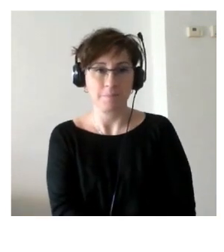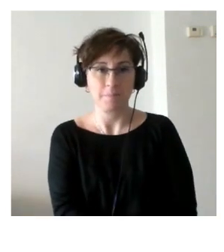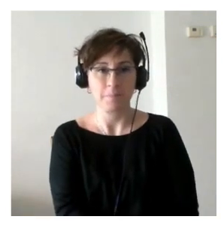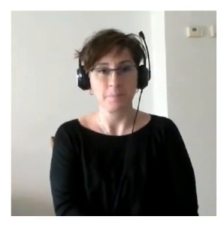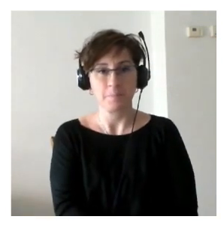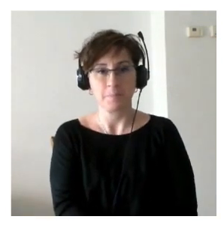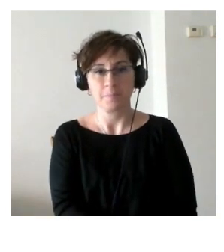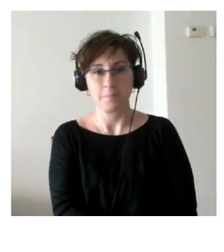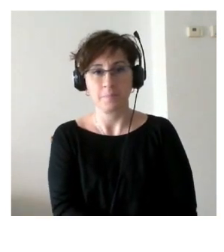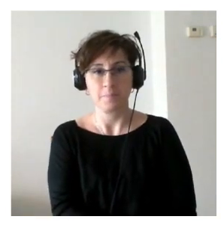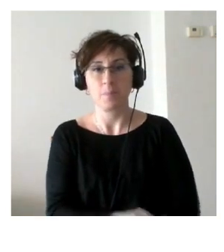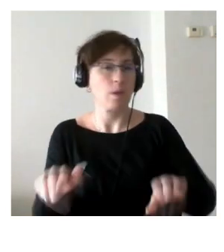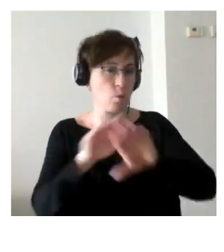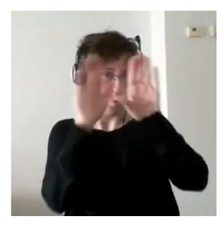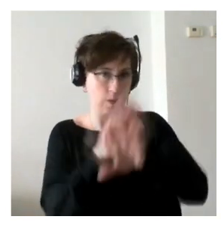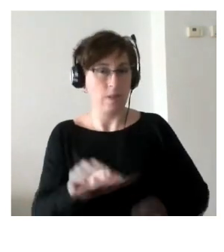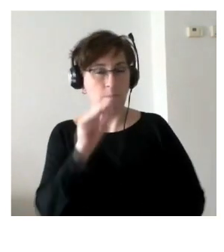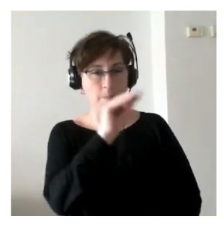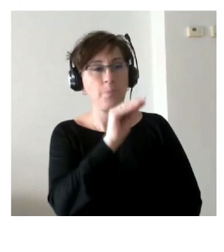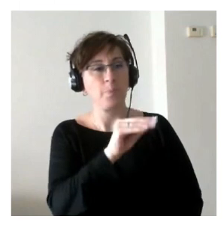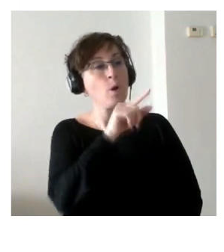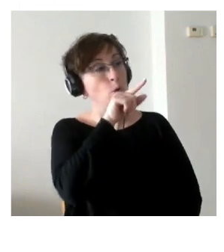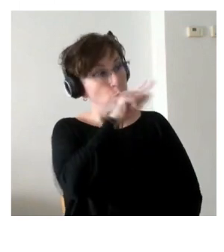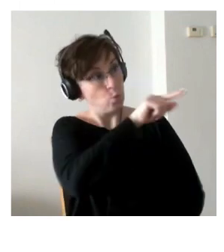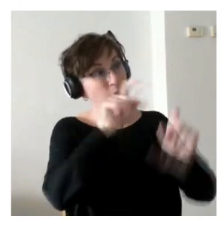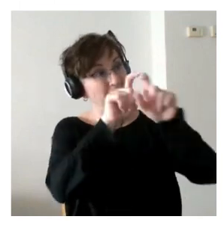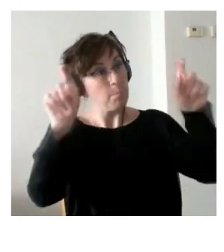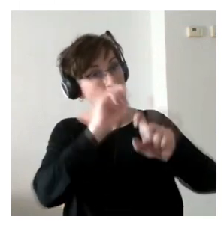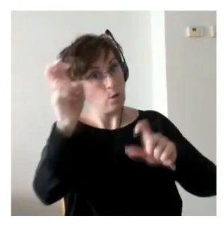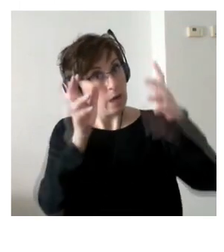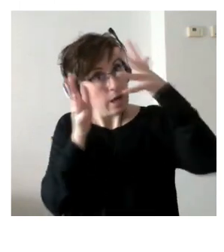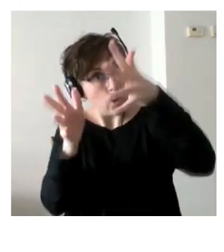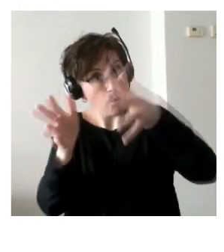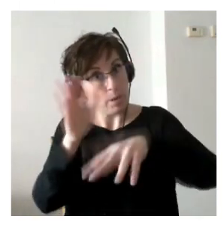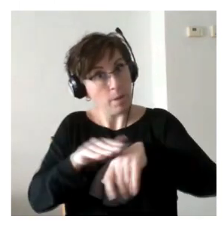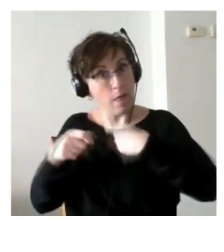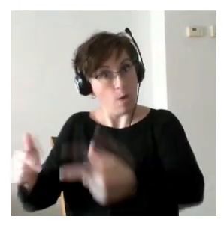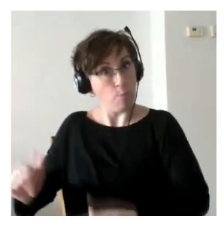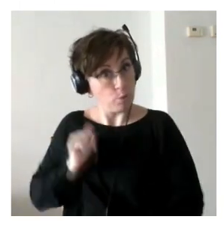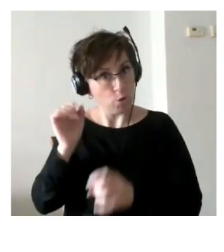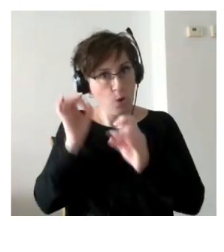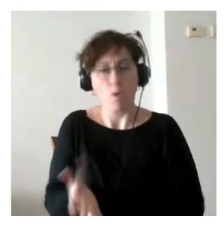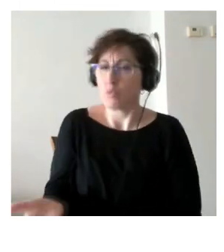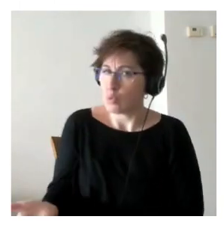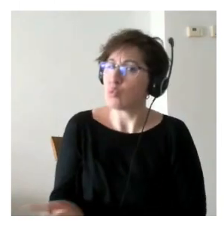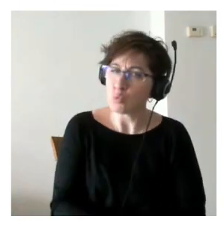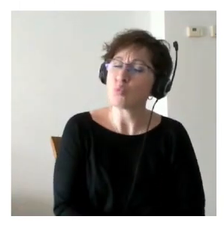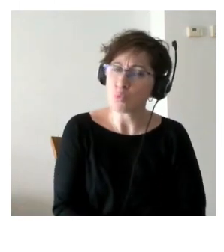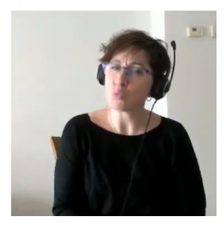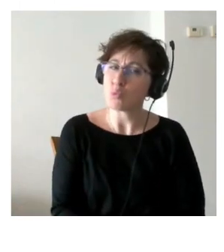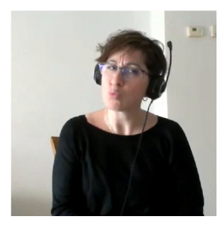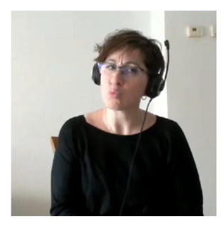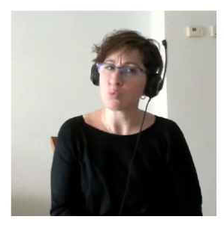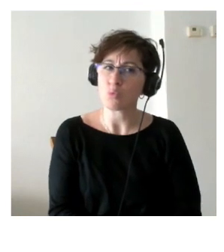ya la última pregunta ¿recomendaría a otras empresas a Luis a dar este tipo de oportunidades? hombre por supuesto siempre yo